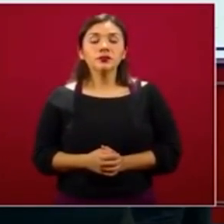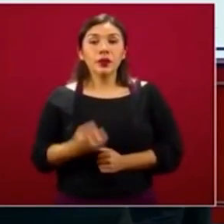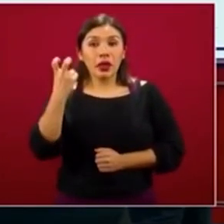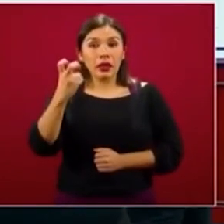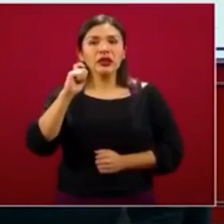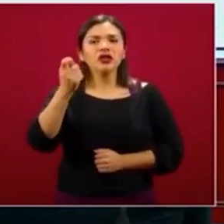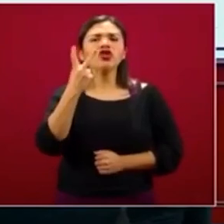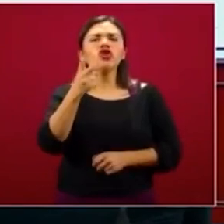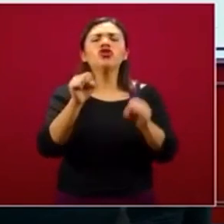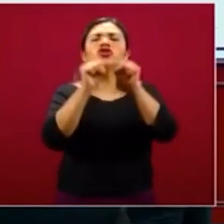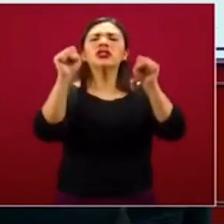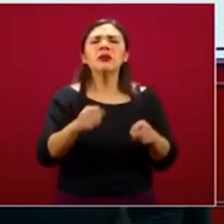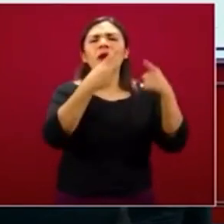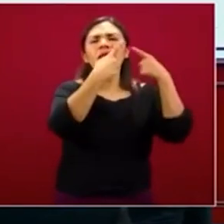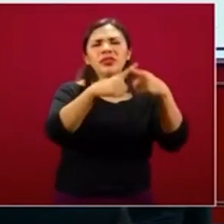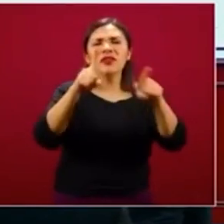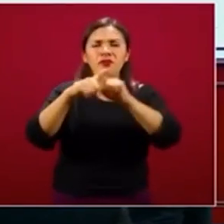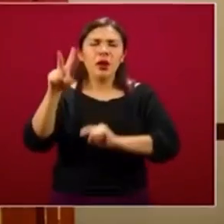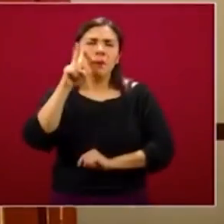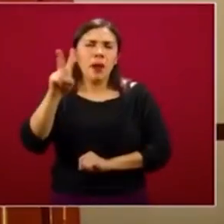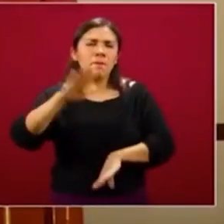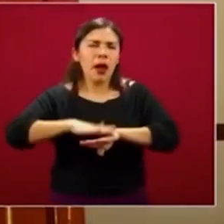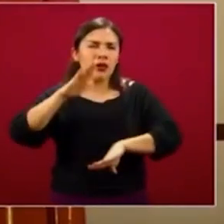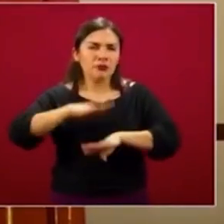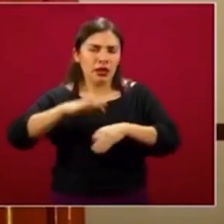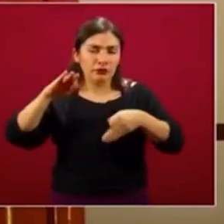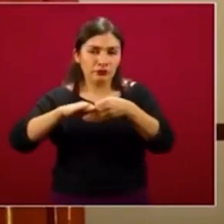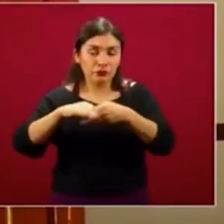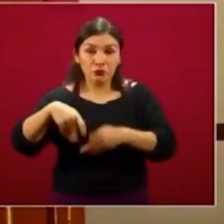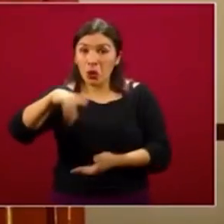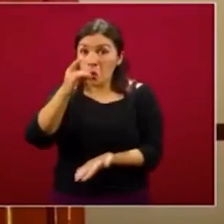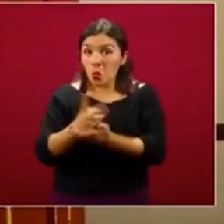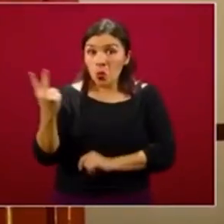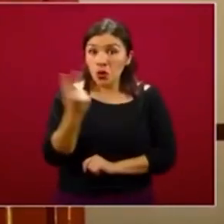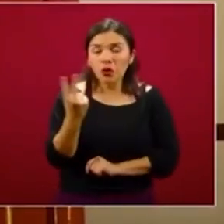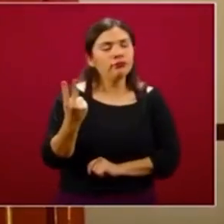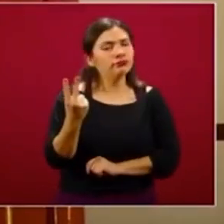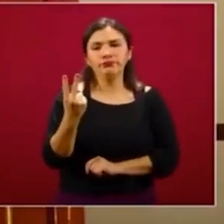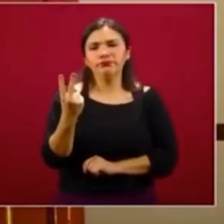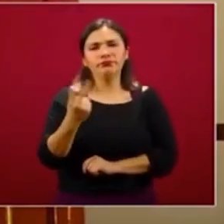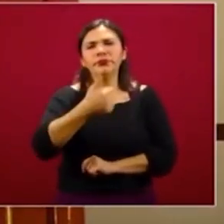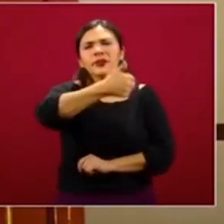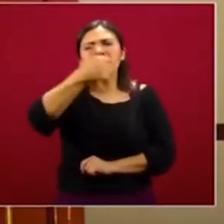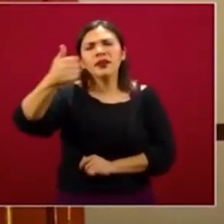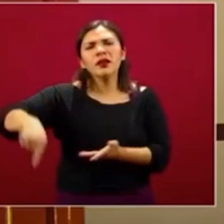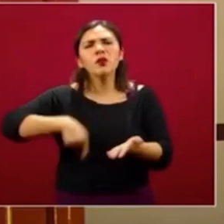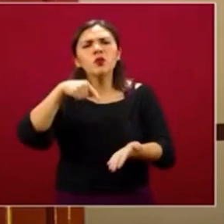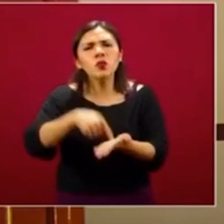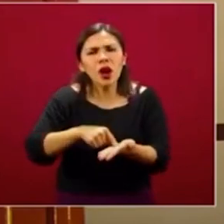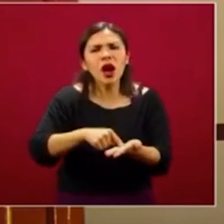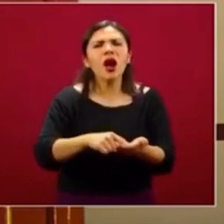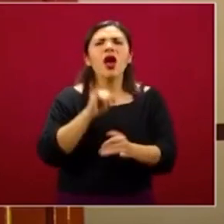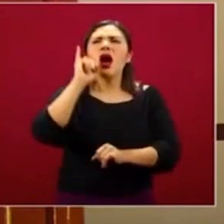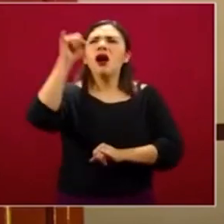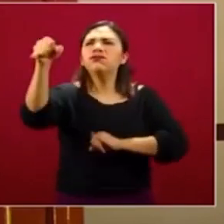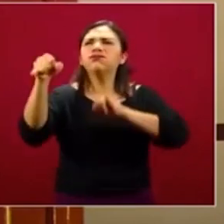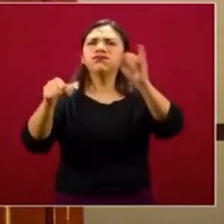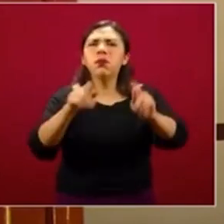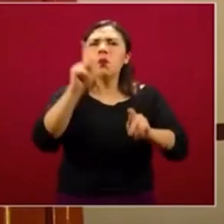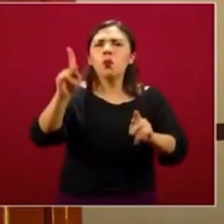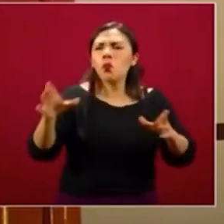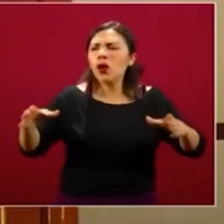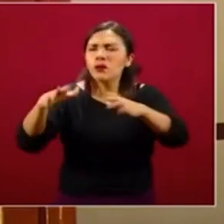agroforestales que vamos a ver mucho, pero no sólo son esos, cada espacio, cada región del país